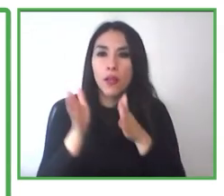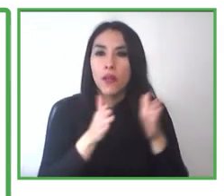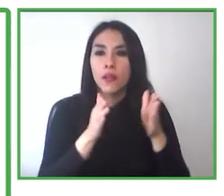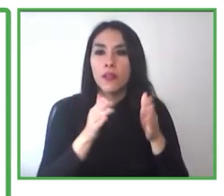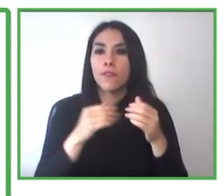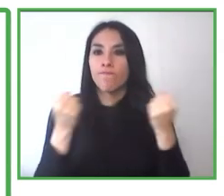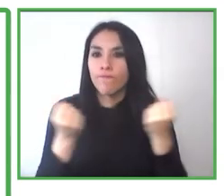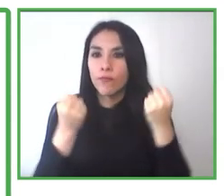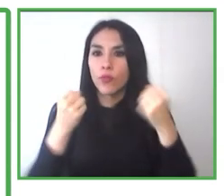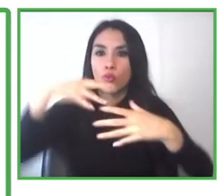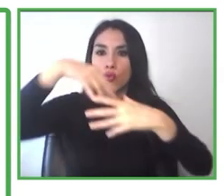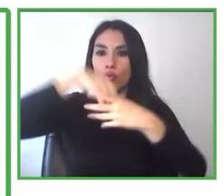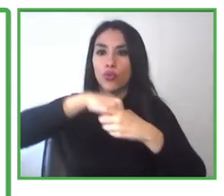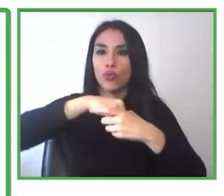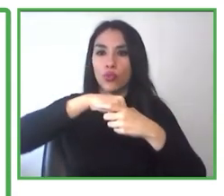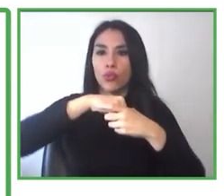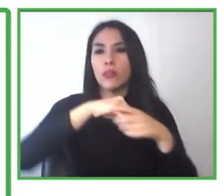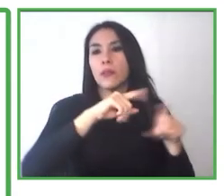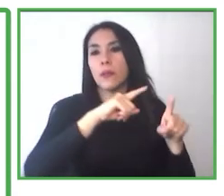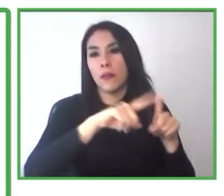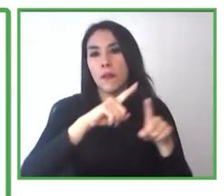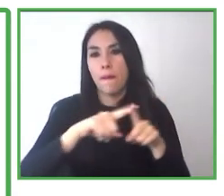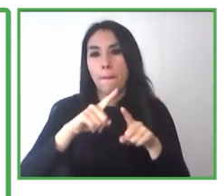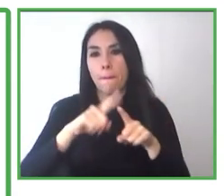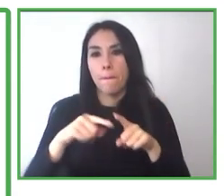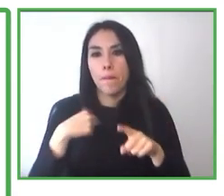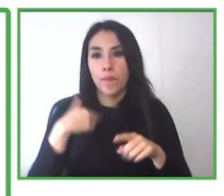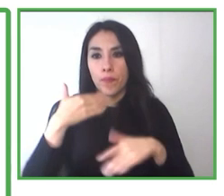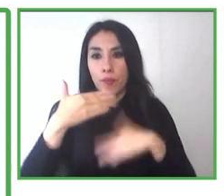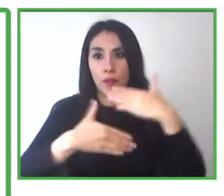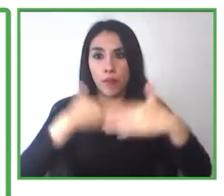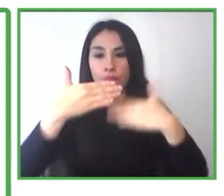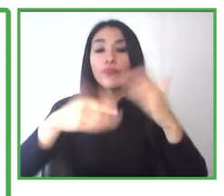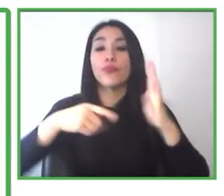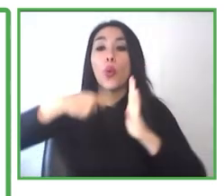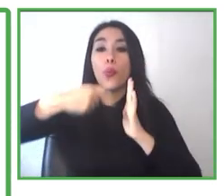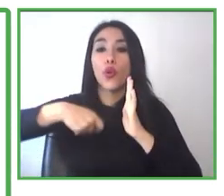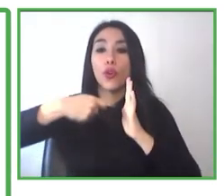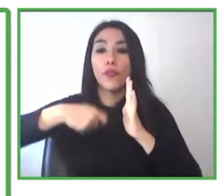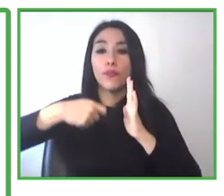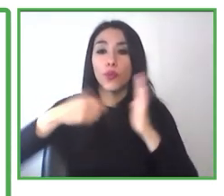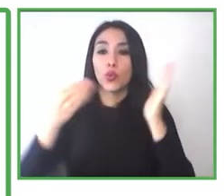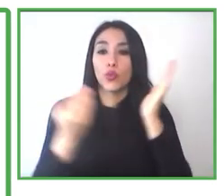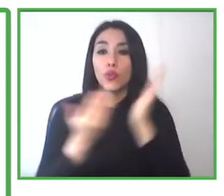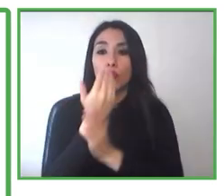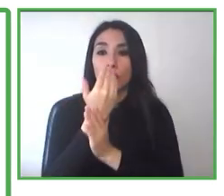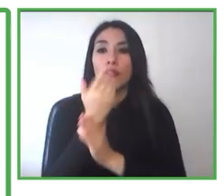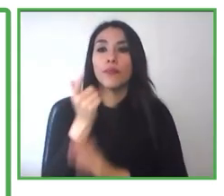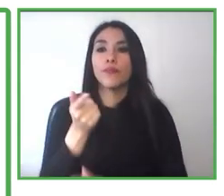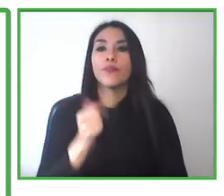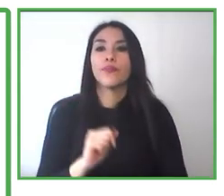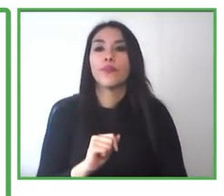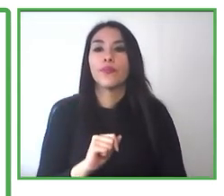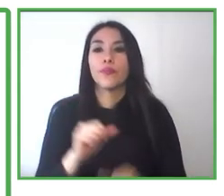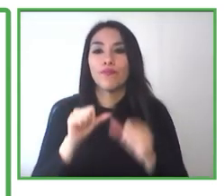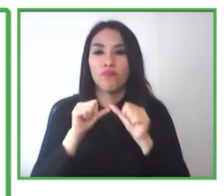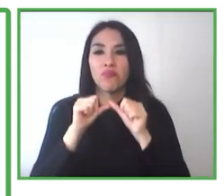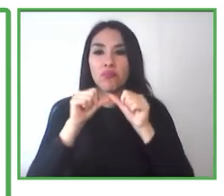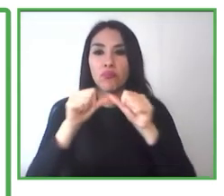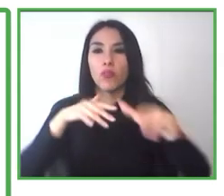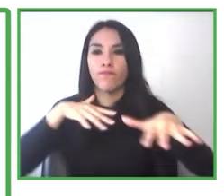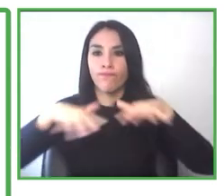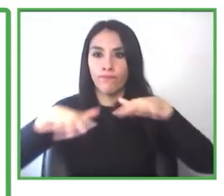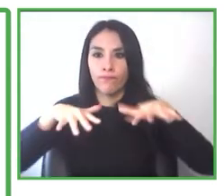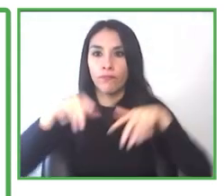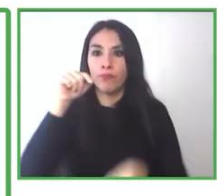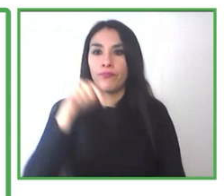surge en el año 2013, es un proyecto relativamente antiguo y surge básicamente a partir de la necesidad que detectaron